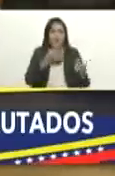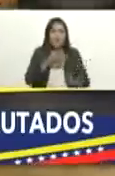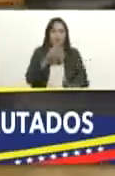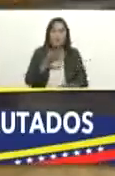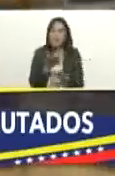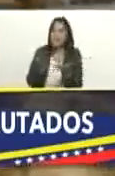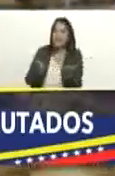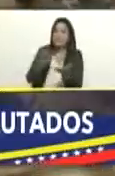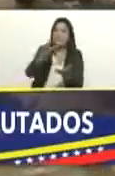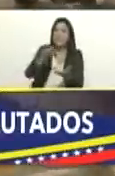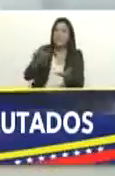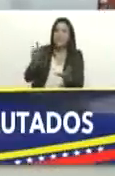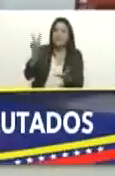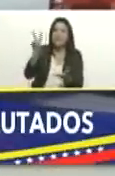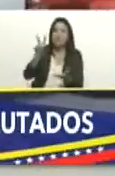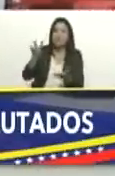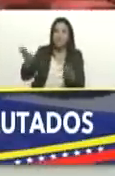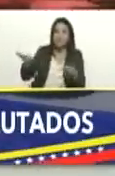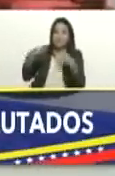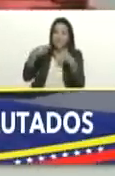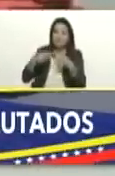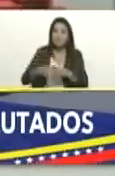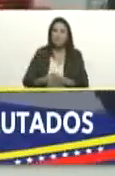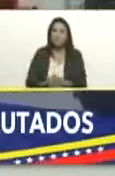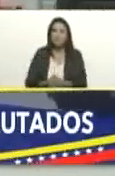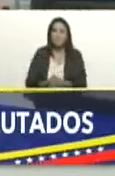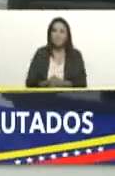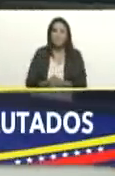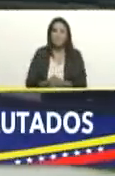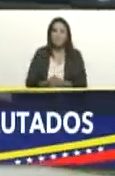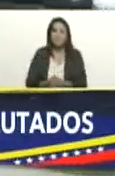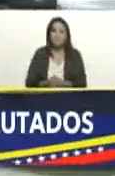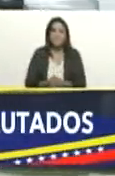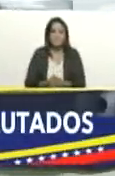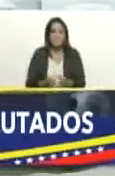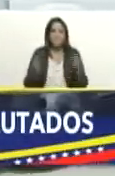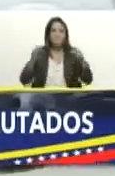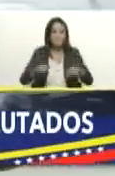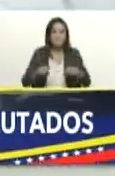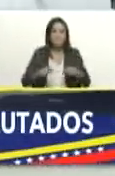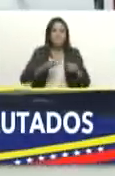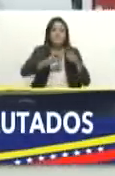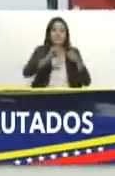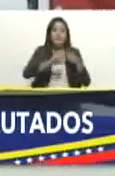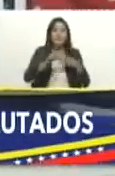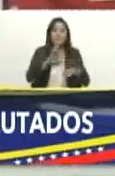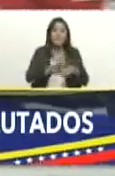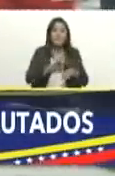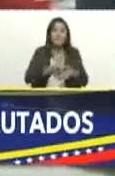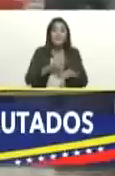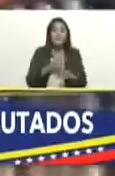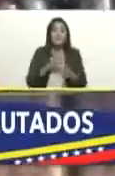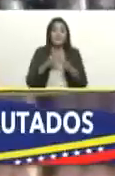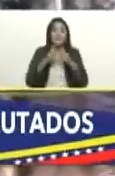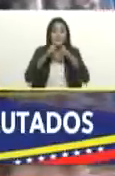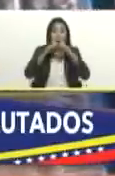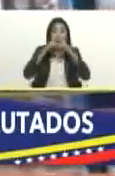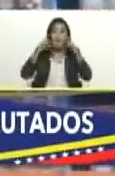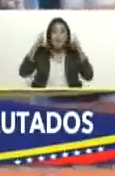efectivamente nos encontramos en el galpón con material médico quirúrgico con mascarillas tan necesarias para el sistema